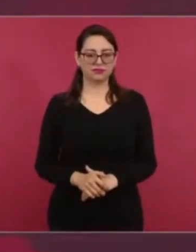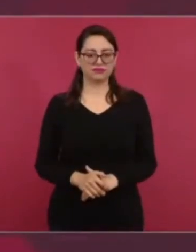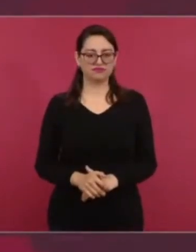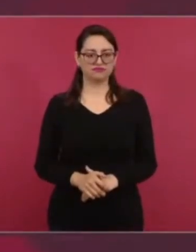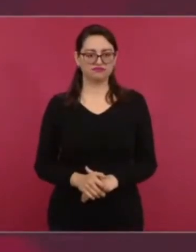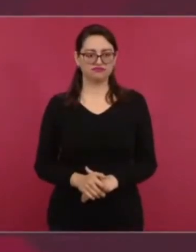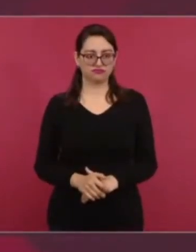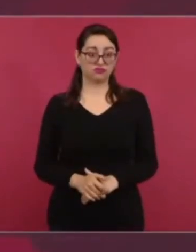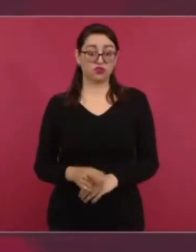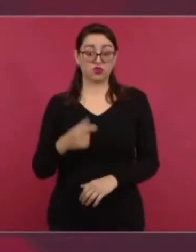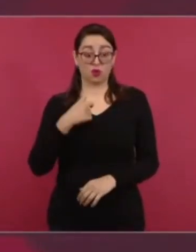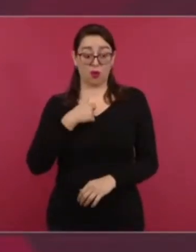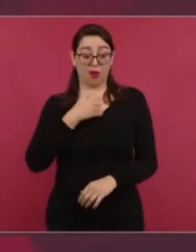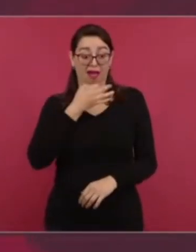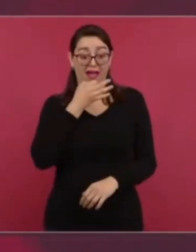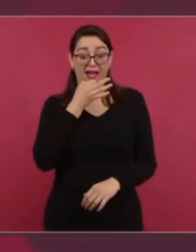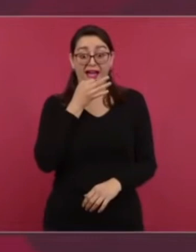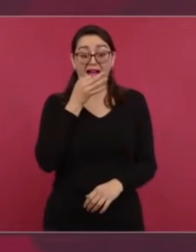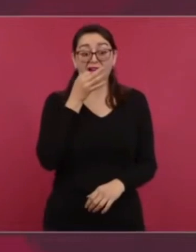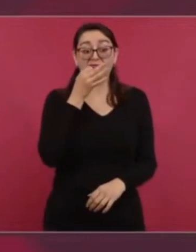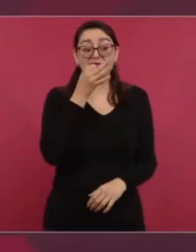para este